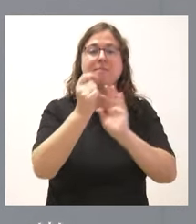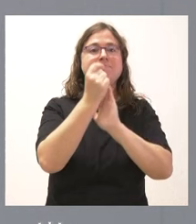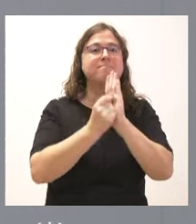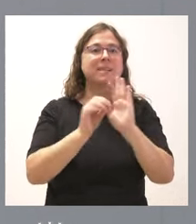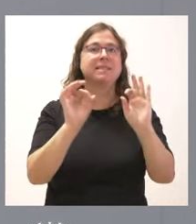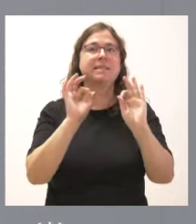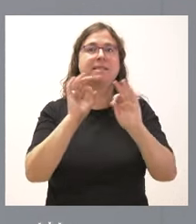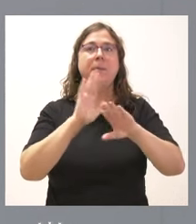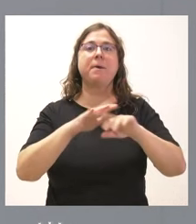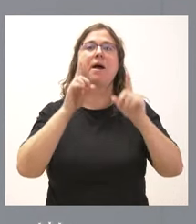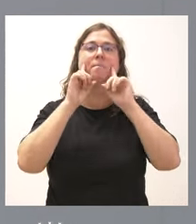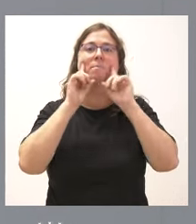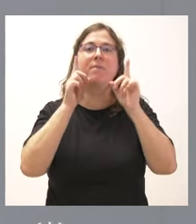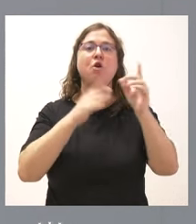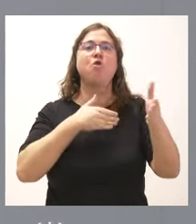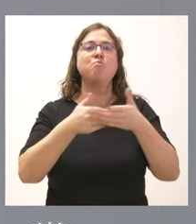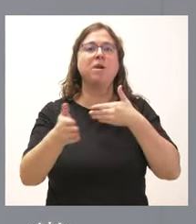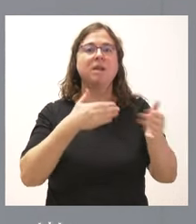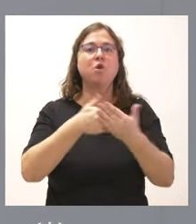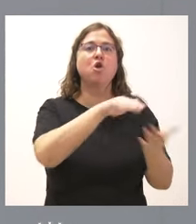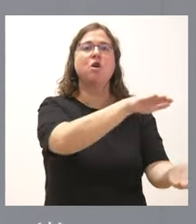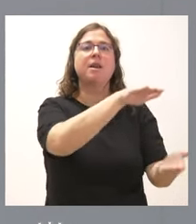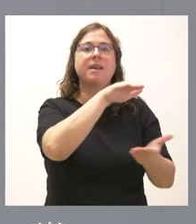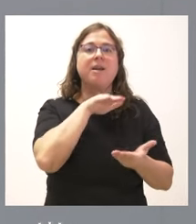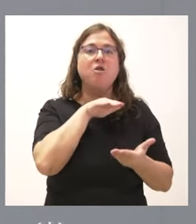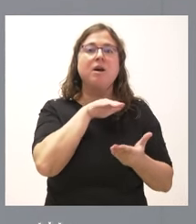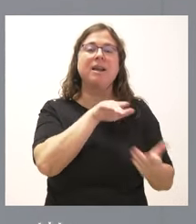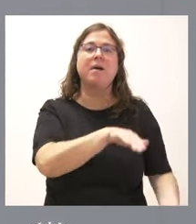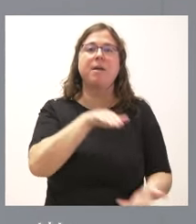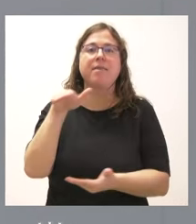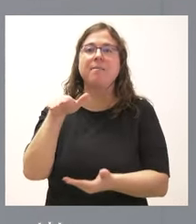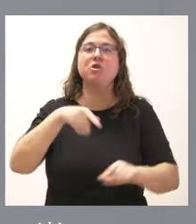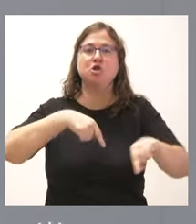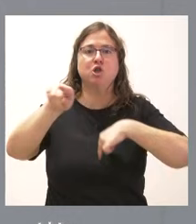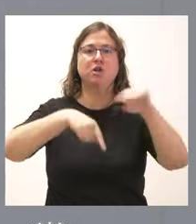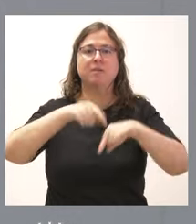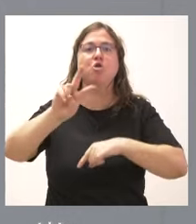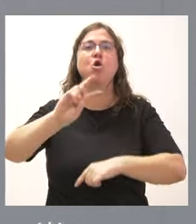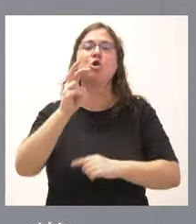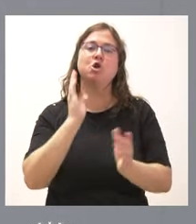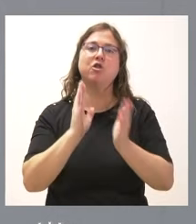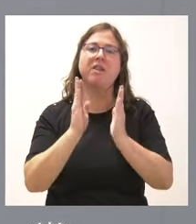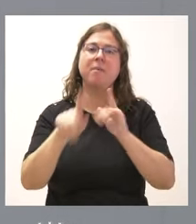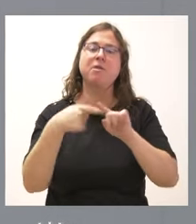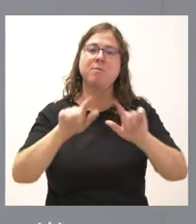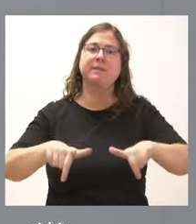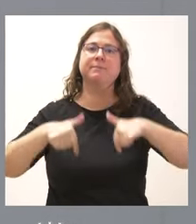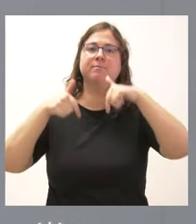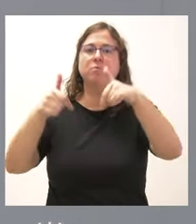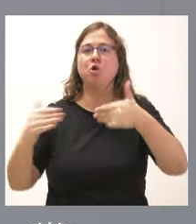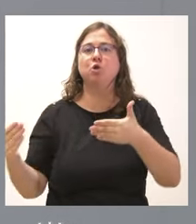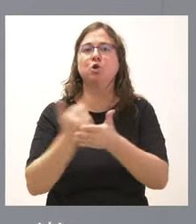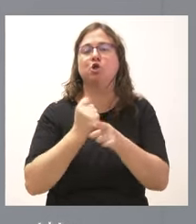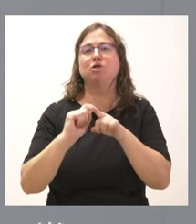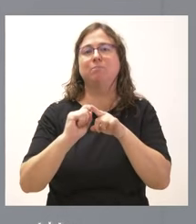de prevención, manipulación, recogida, almacenamiento o transporte, así como tratamiento y eliminación de todo tipo